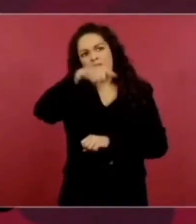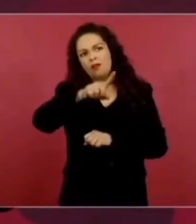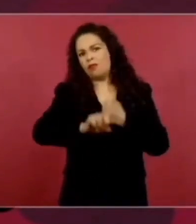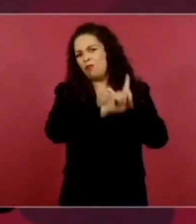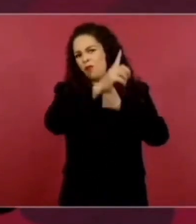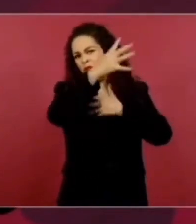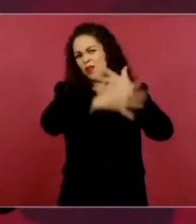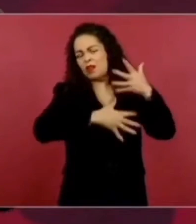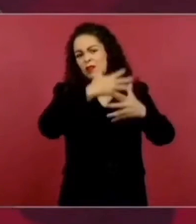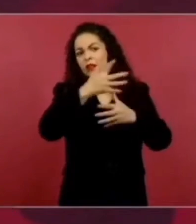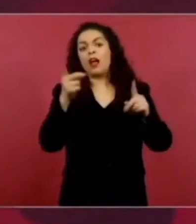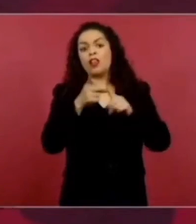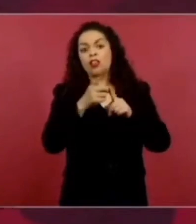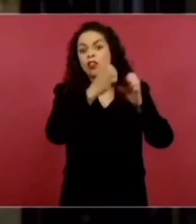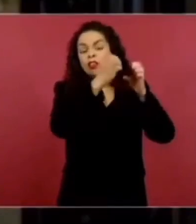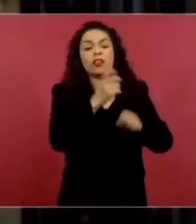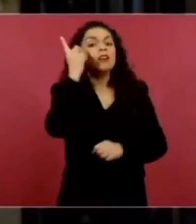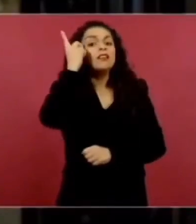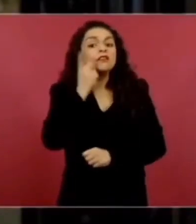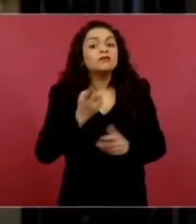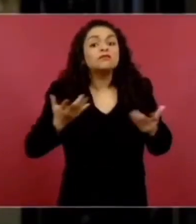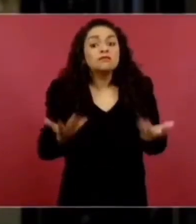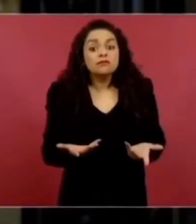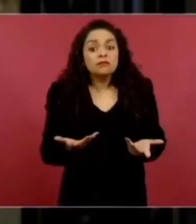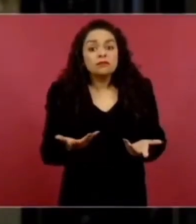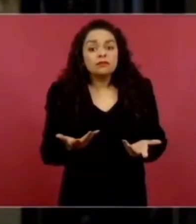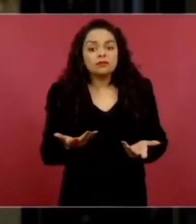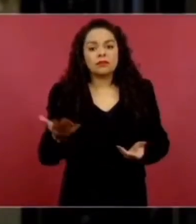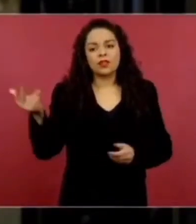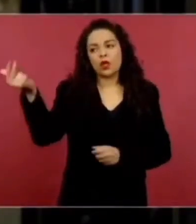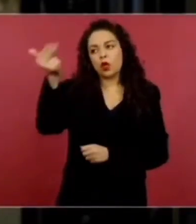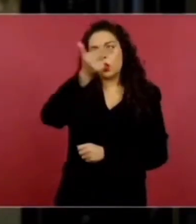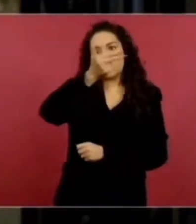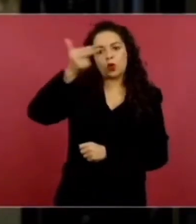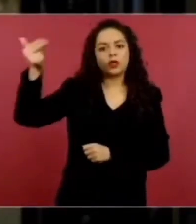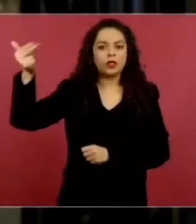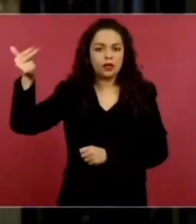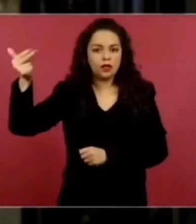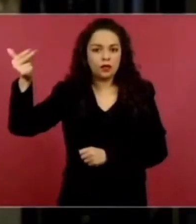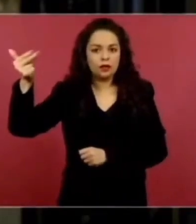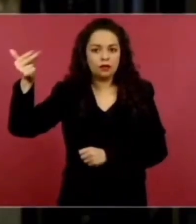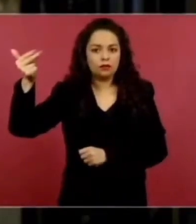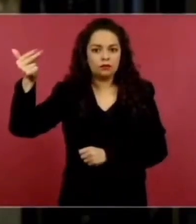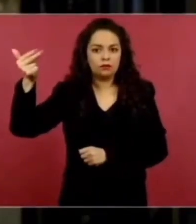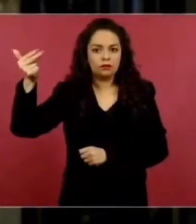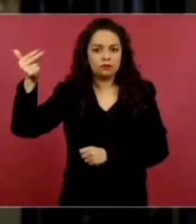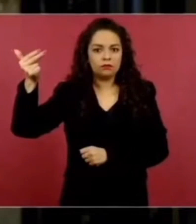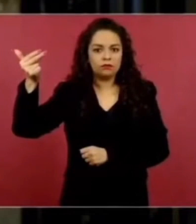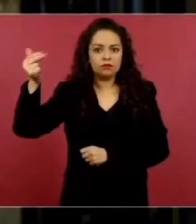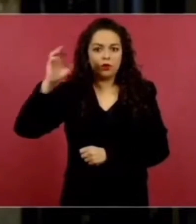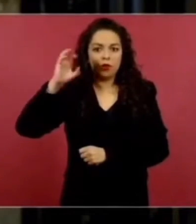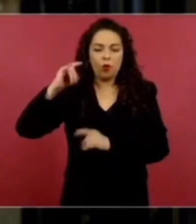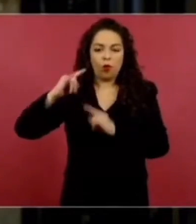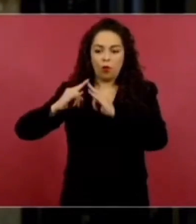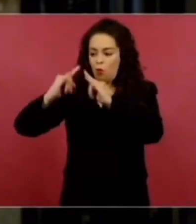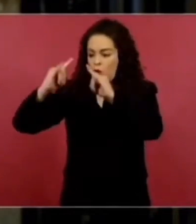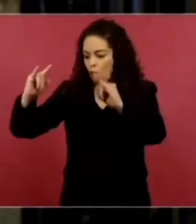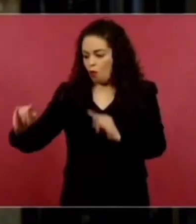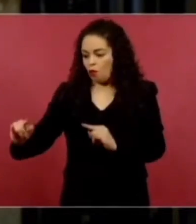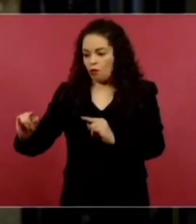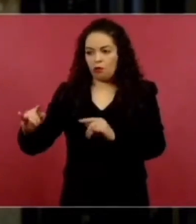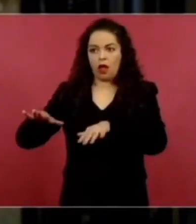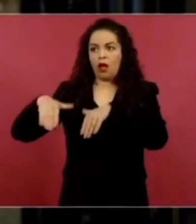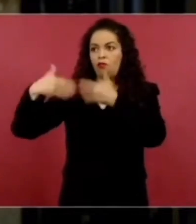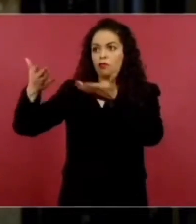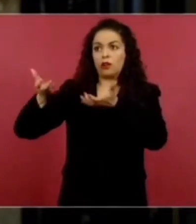los hoteles o en campamentos o a la interperie. ahora